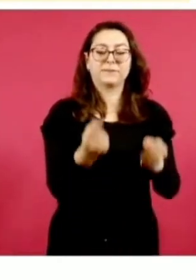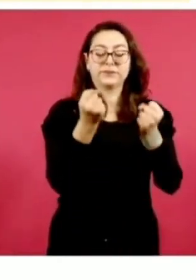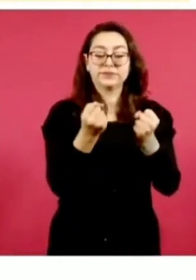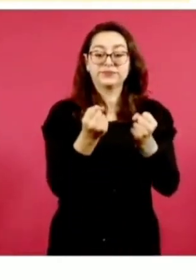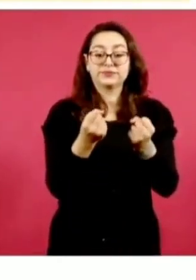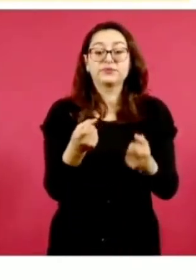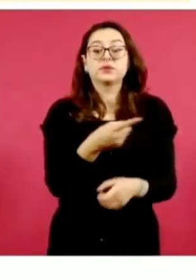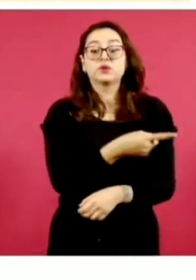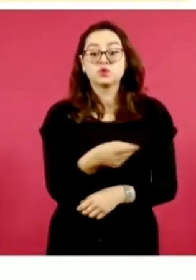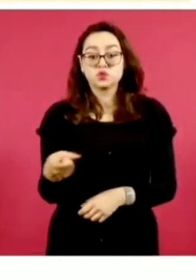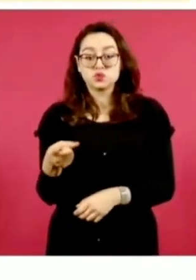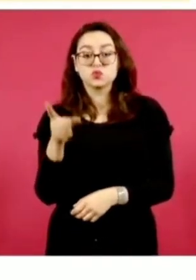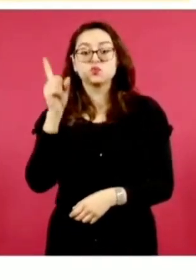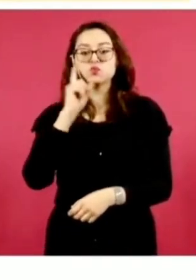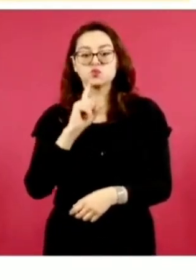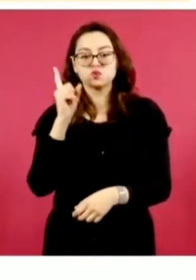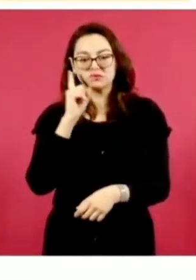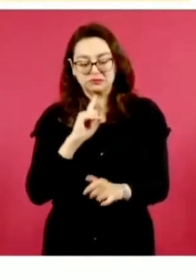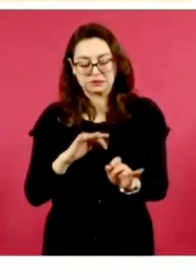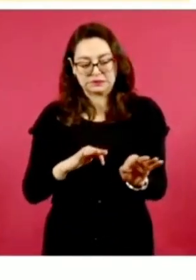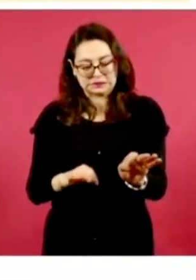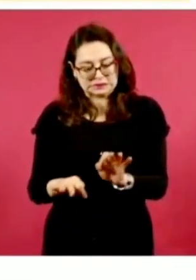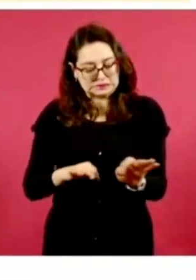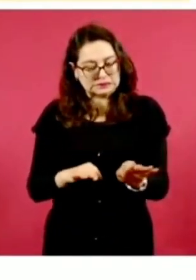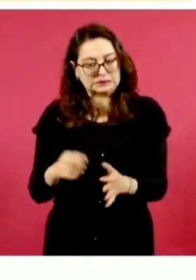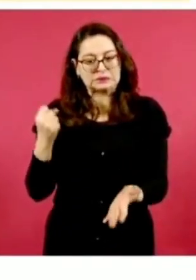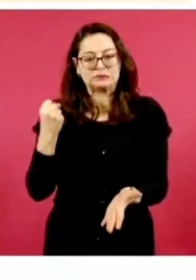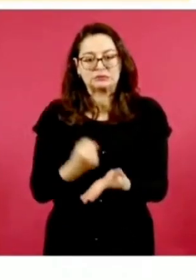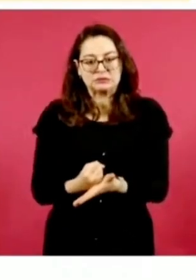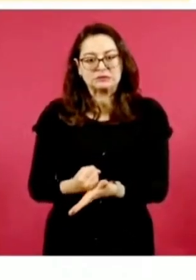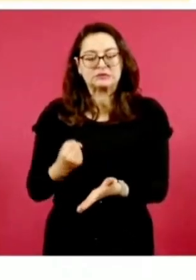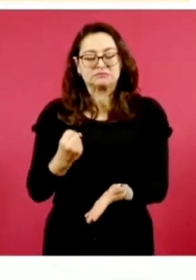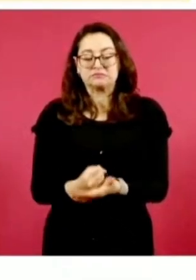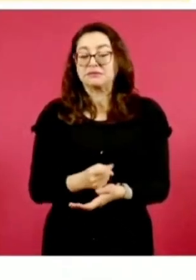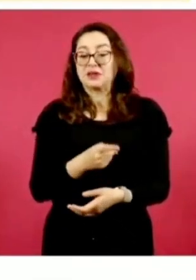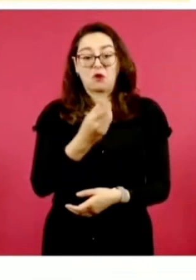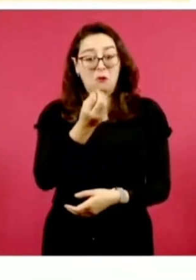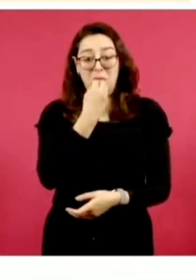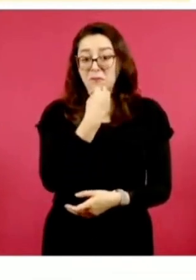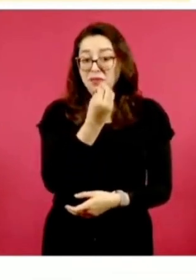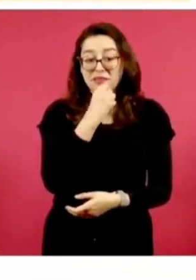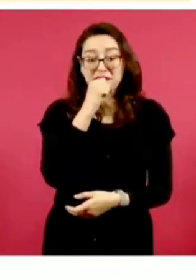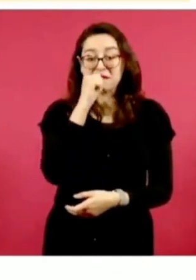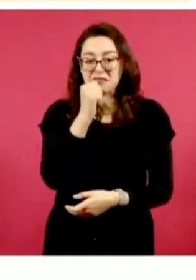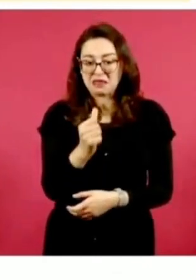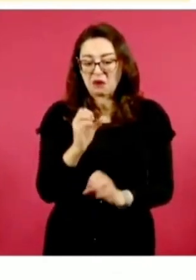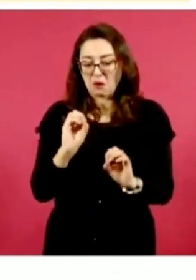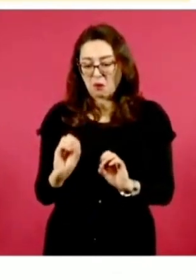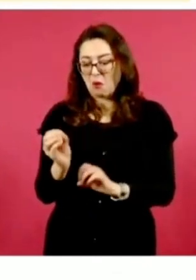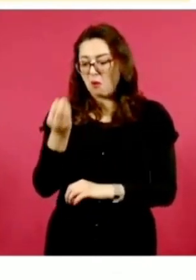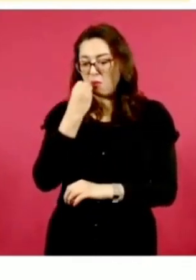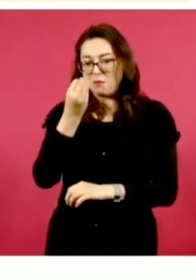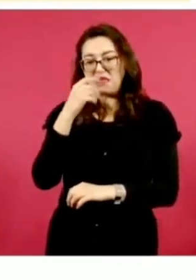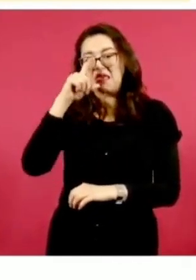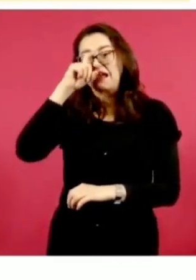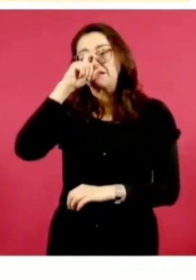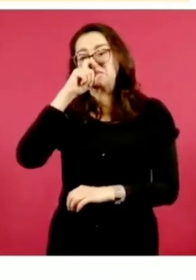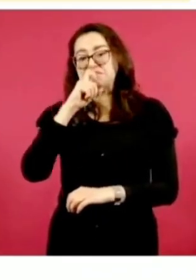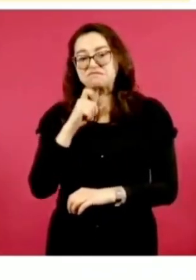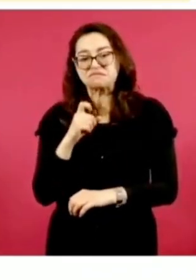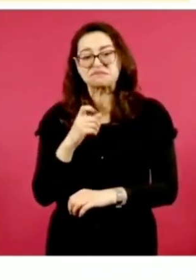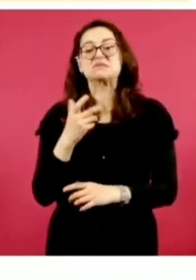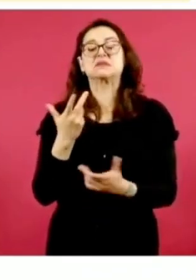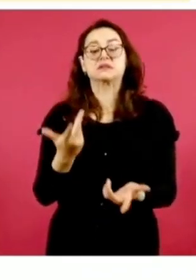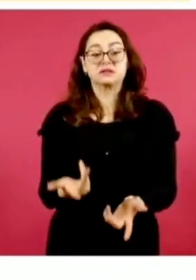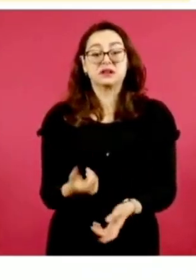realizar trabajos forzados, se les castigaba sin comer o se les daban alimentos en mal estado y además únicamente